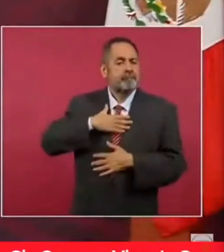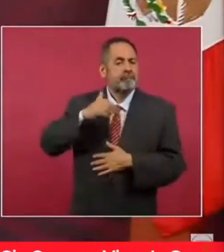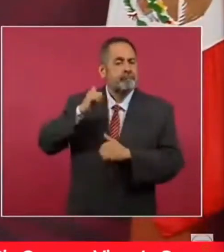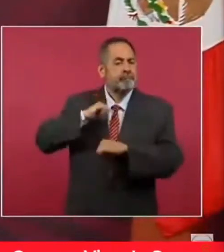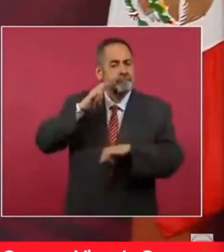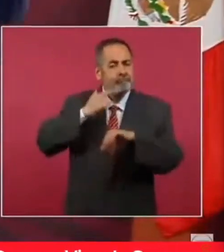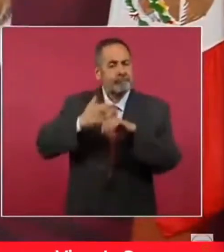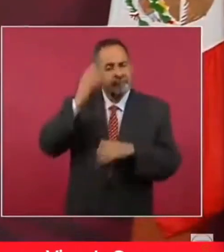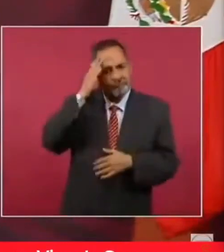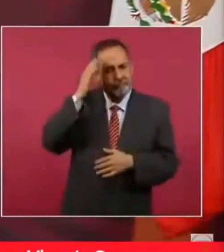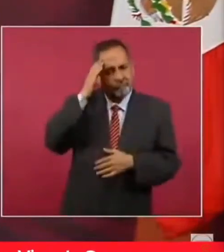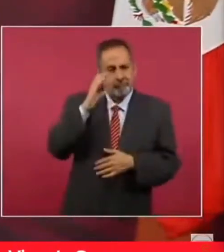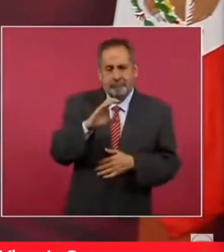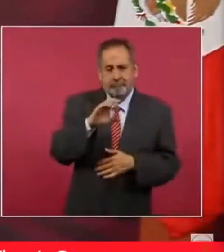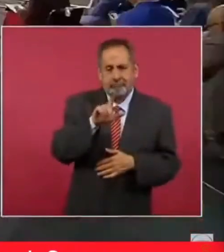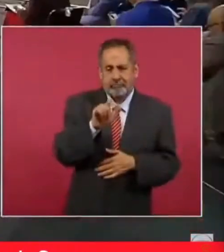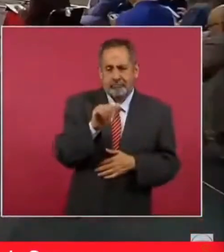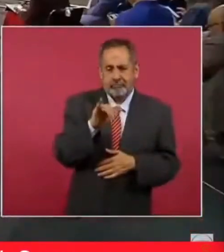él es